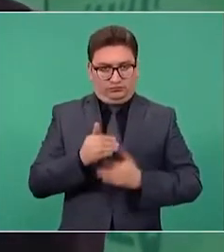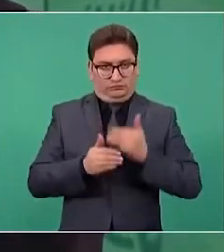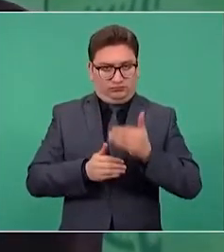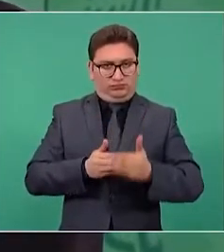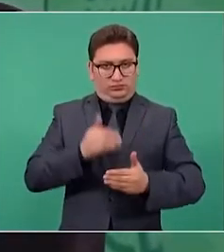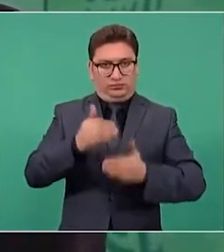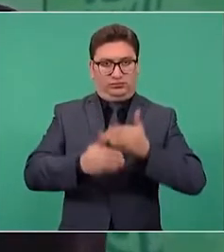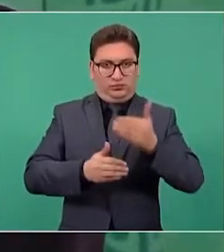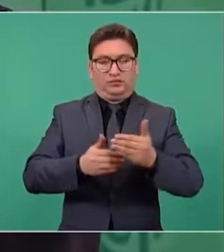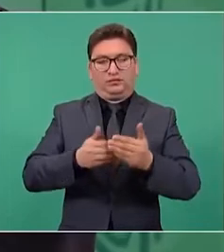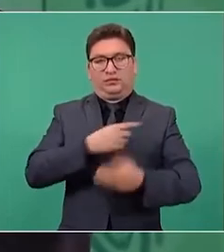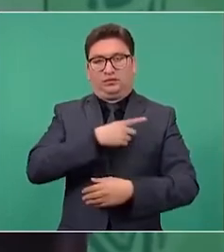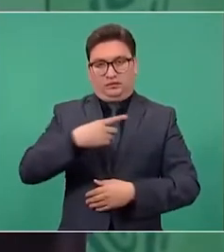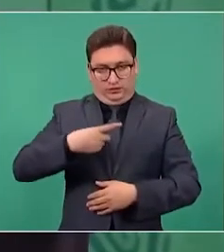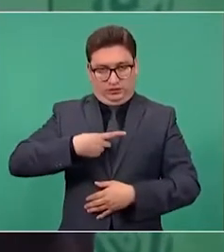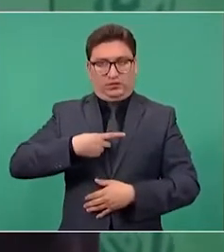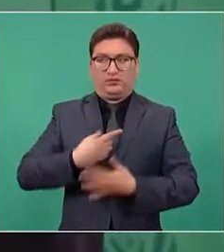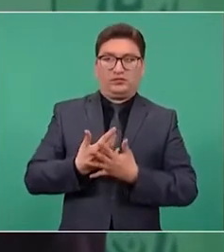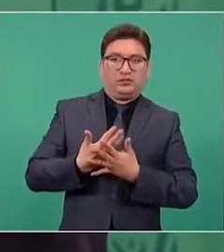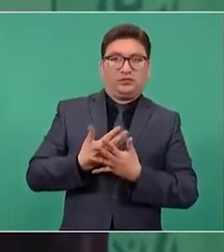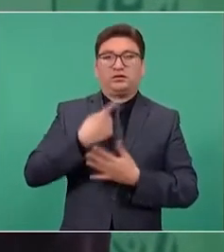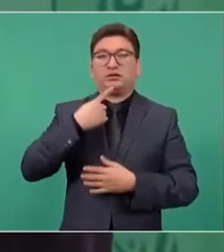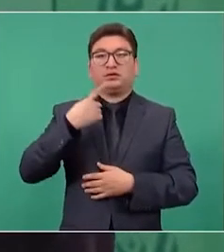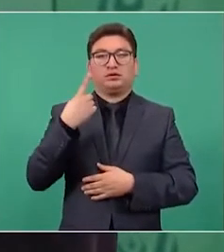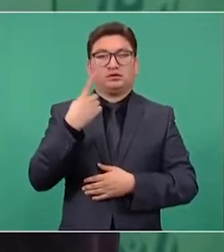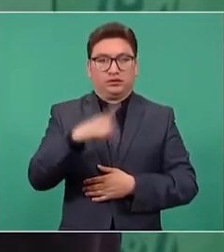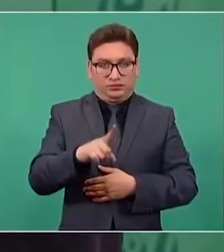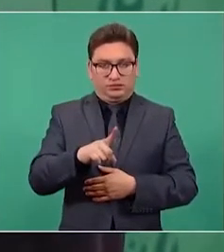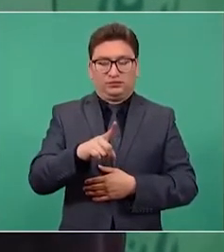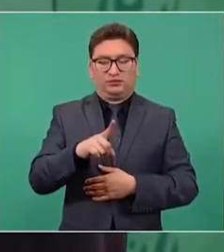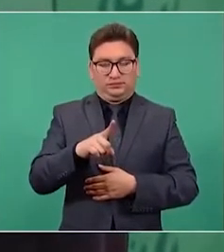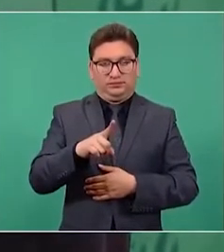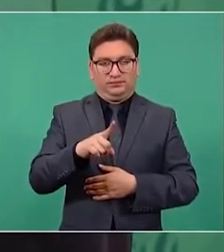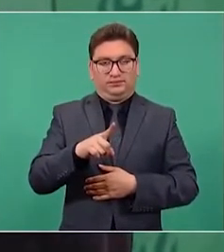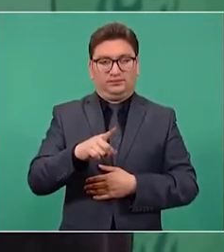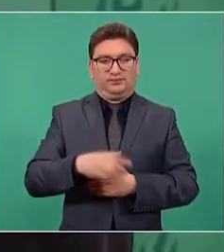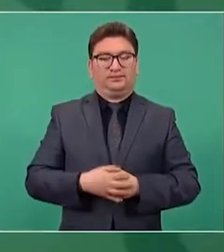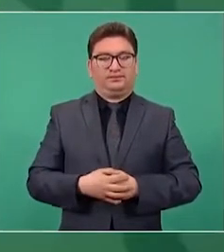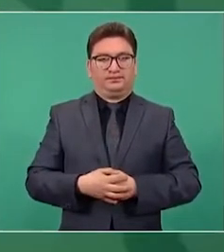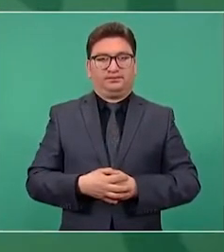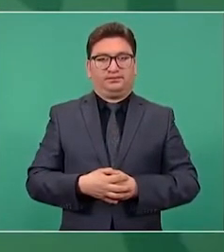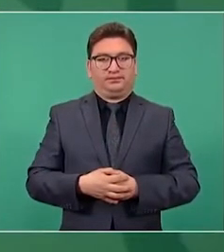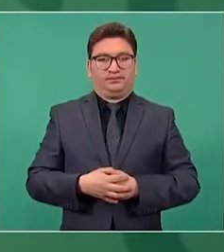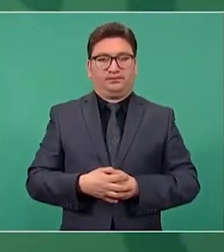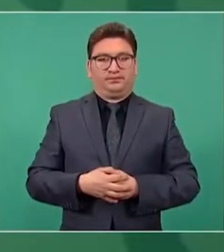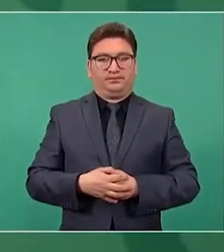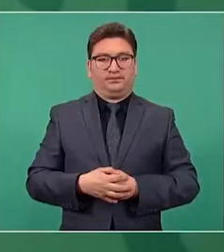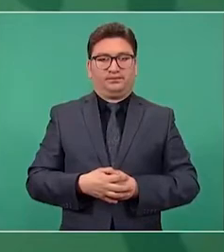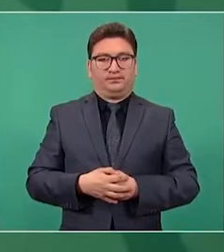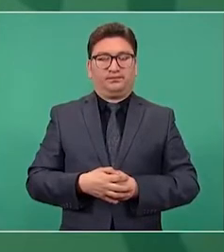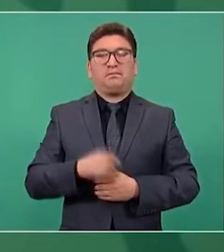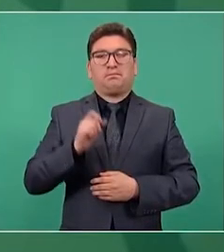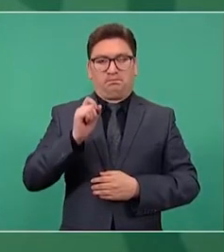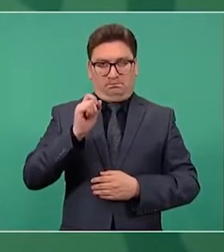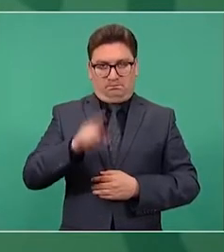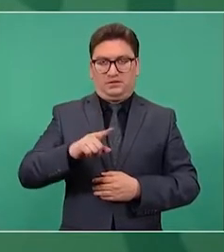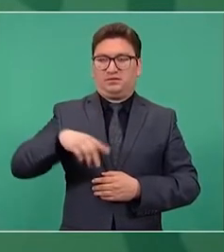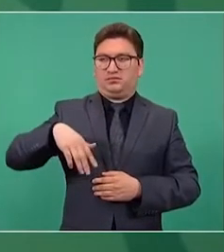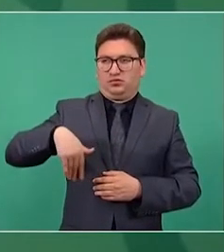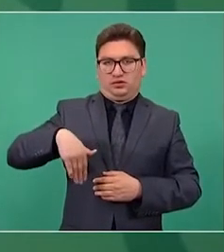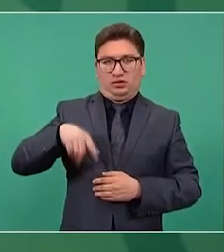denuncias. Esto mismo que expresó